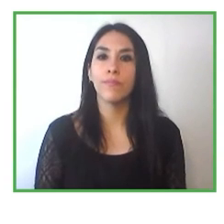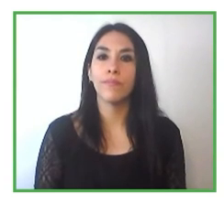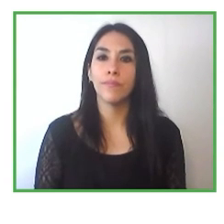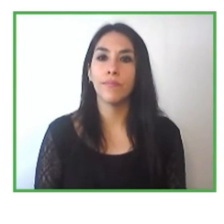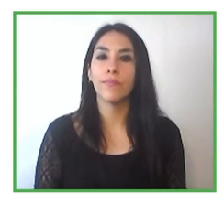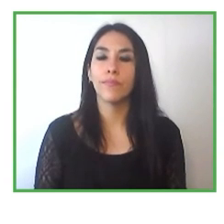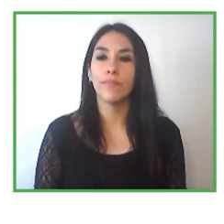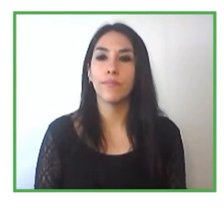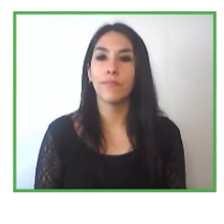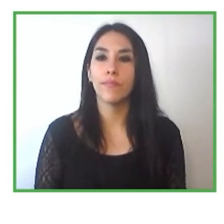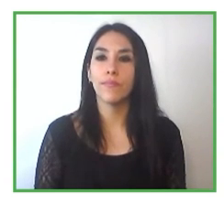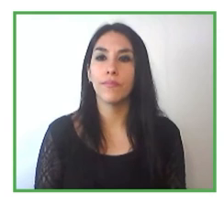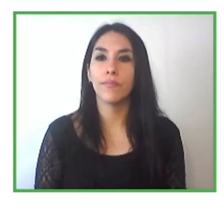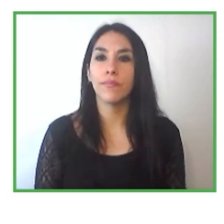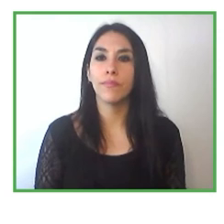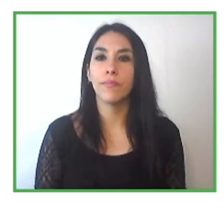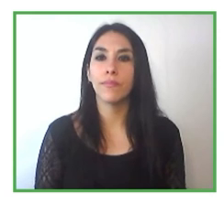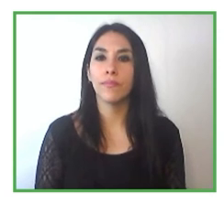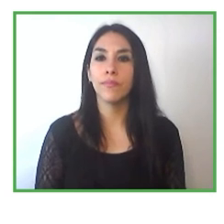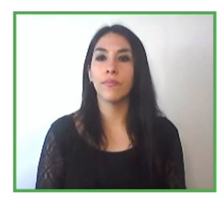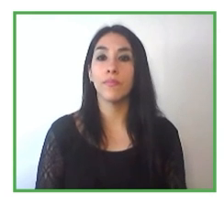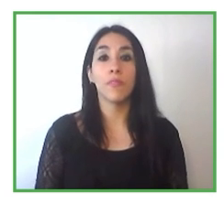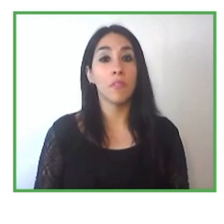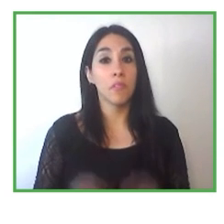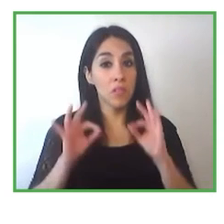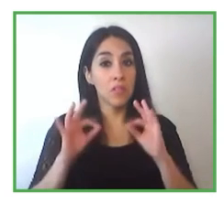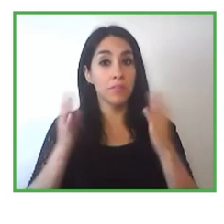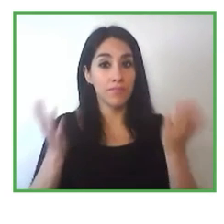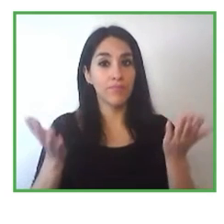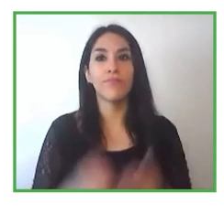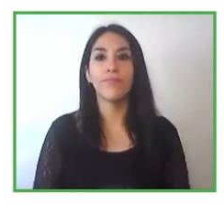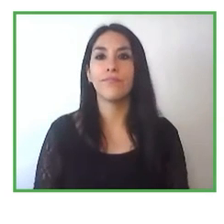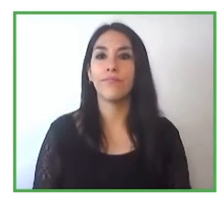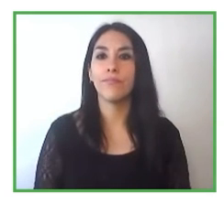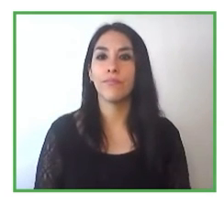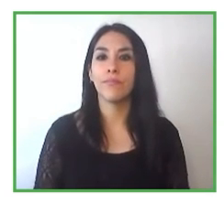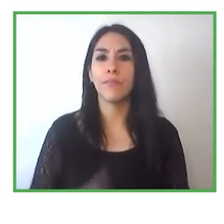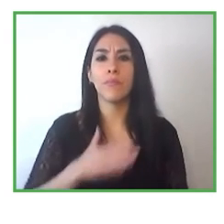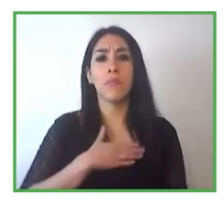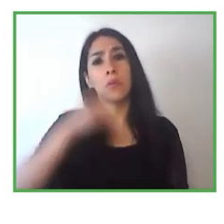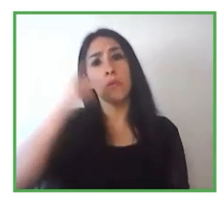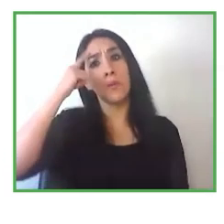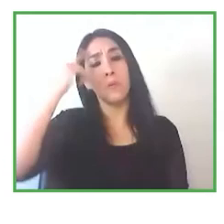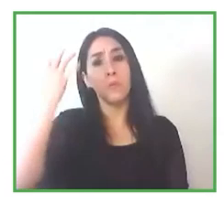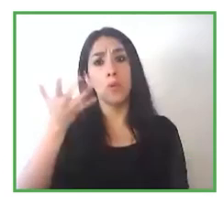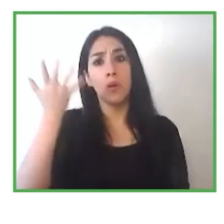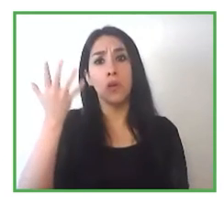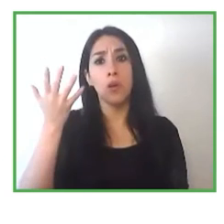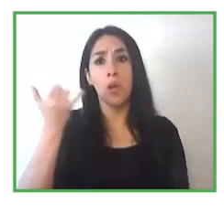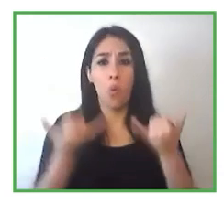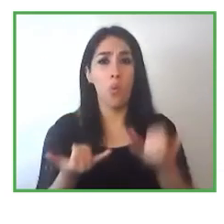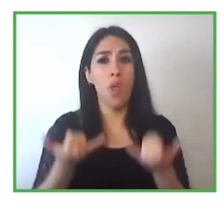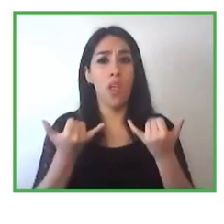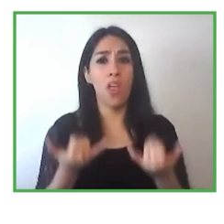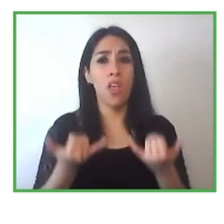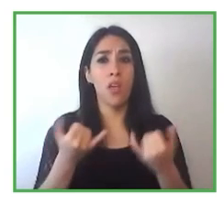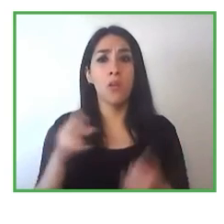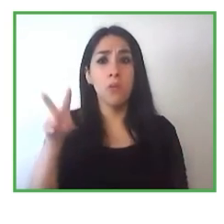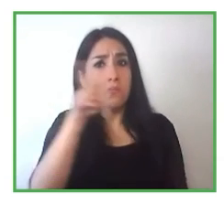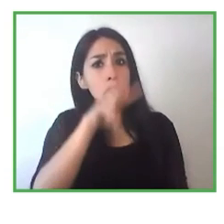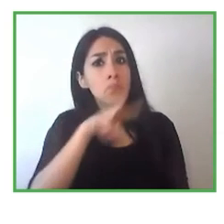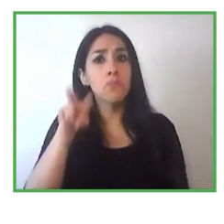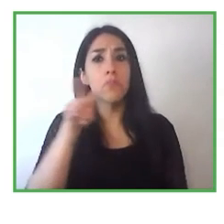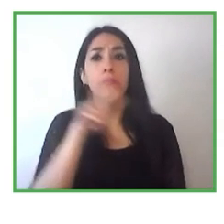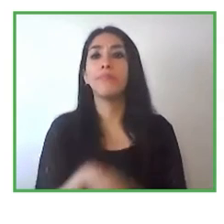muy bien pienso que las tendencias actuales del empleo